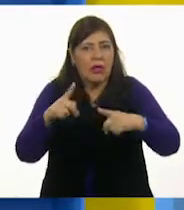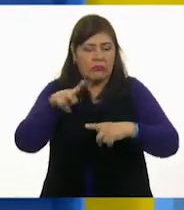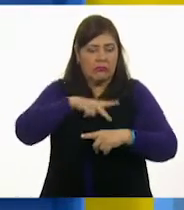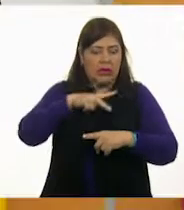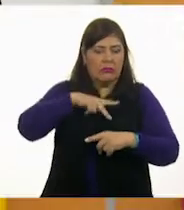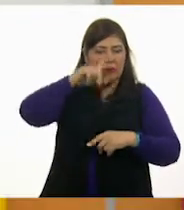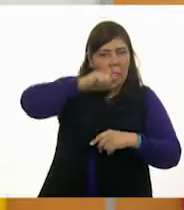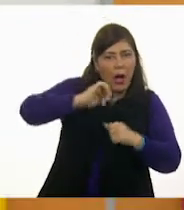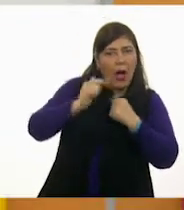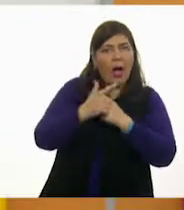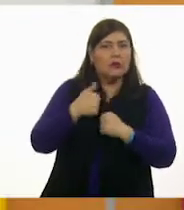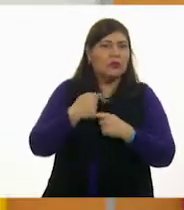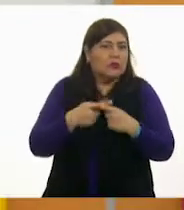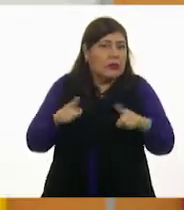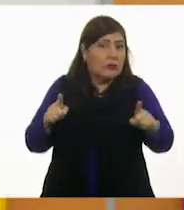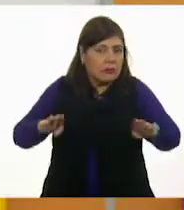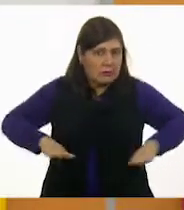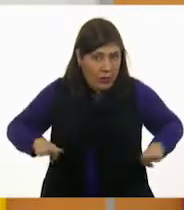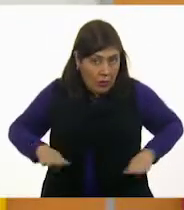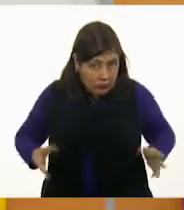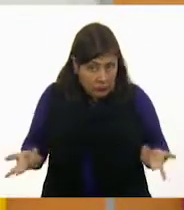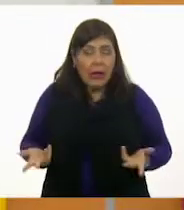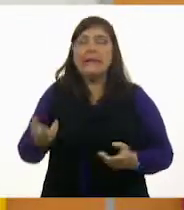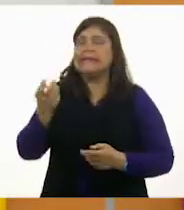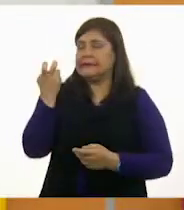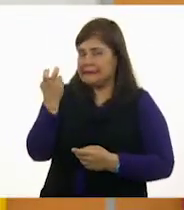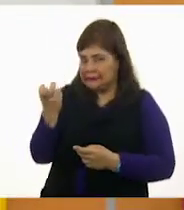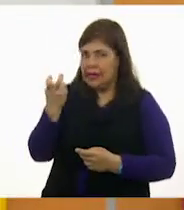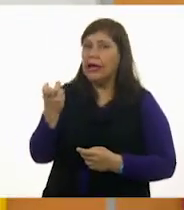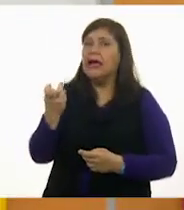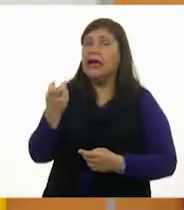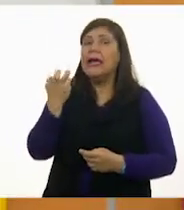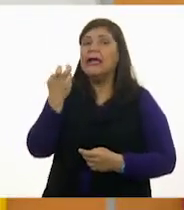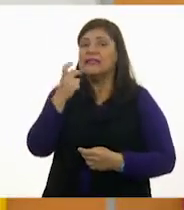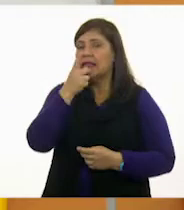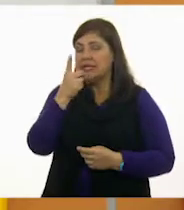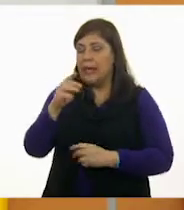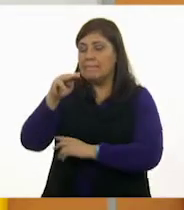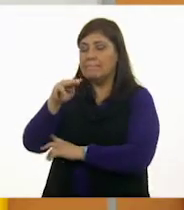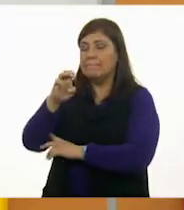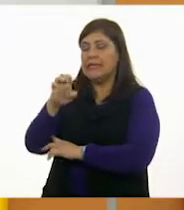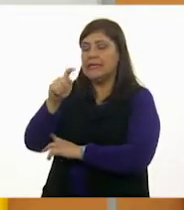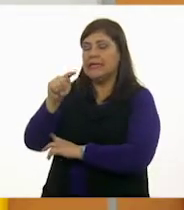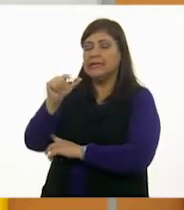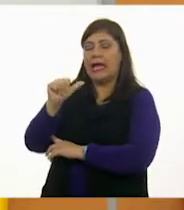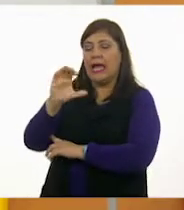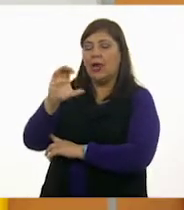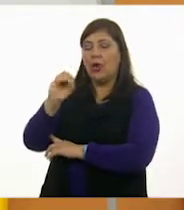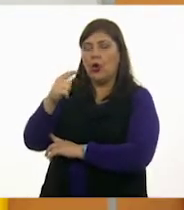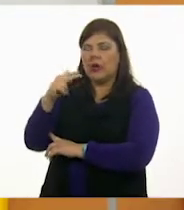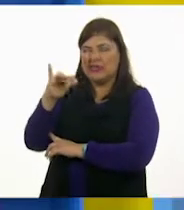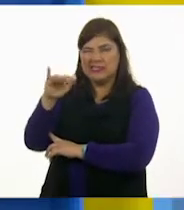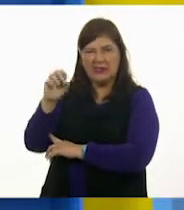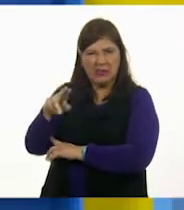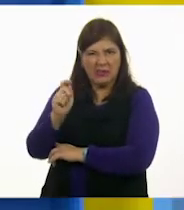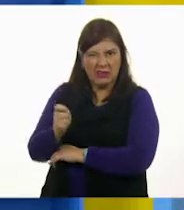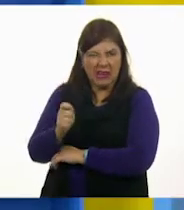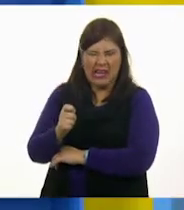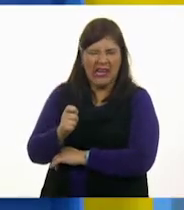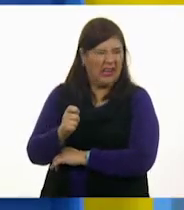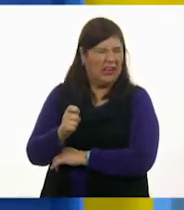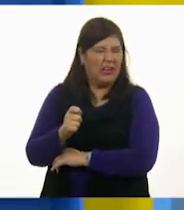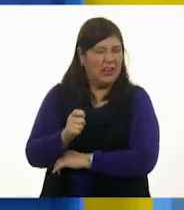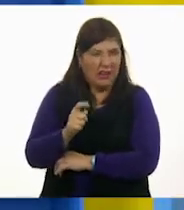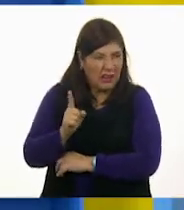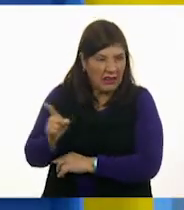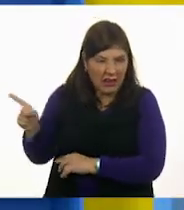afecta a mí. precisamente. Y de eso se trata. Se llama metacognición. No lo digas fuerte